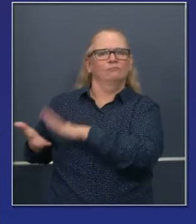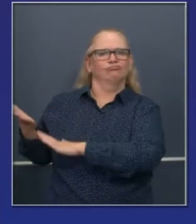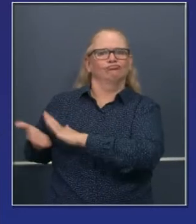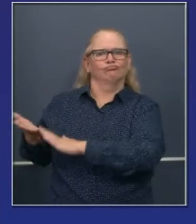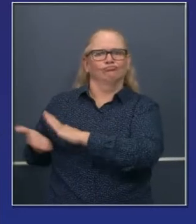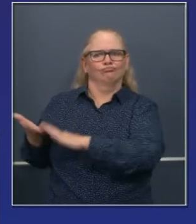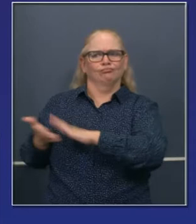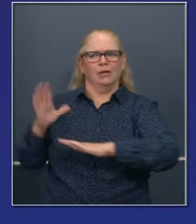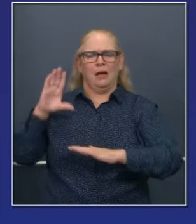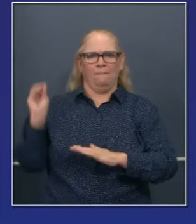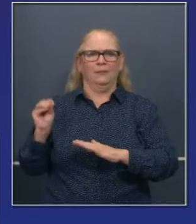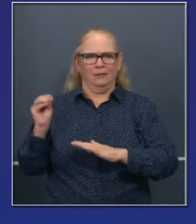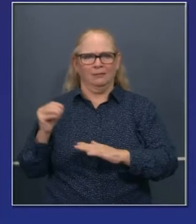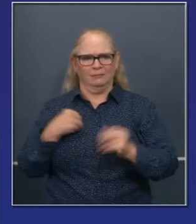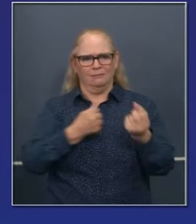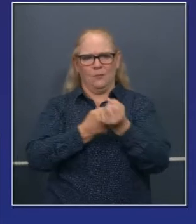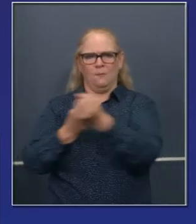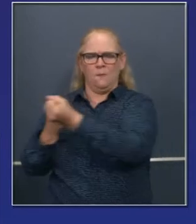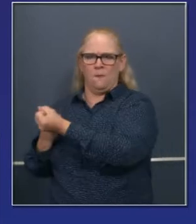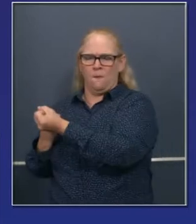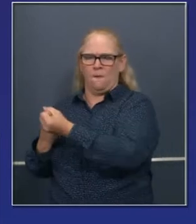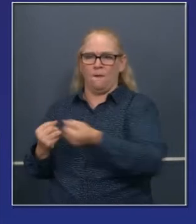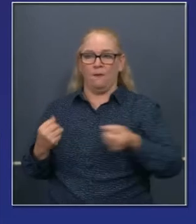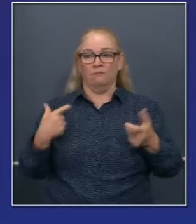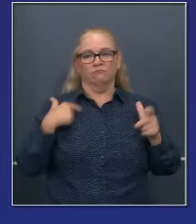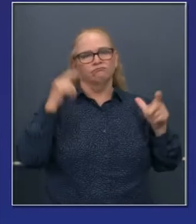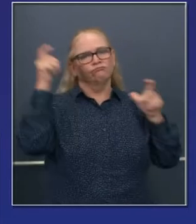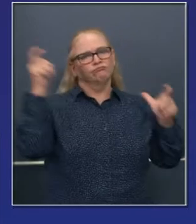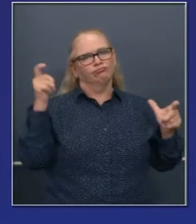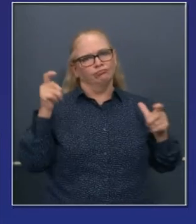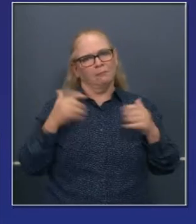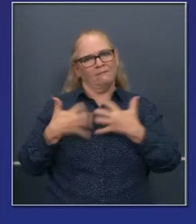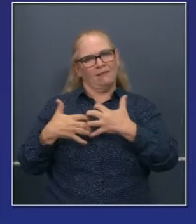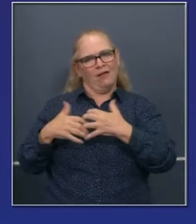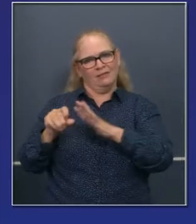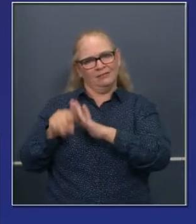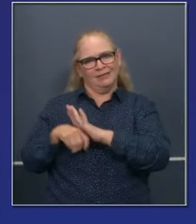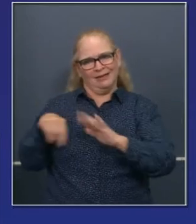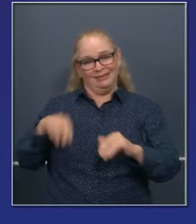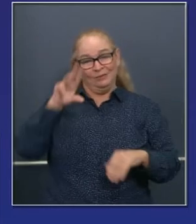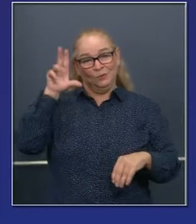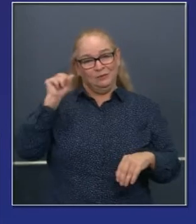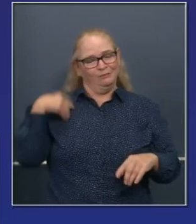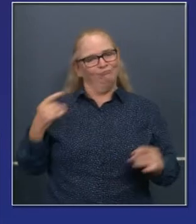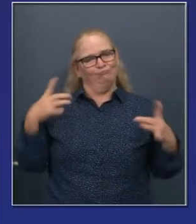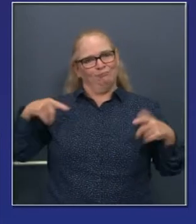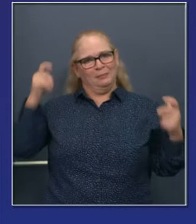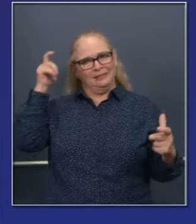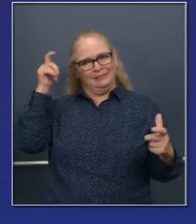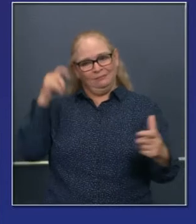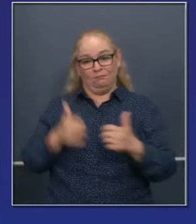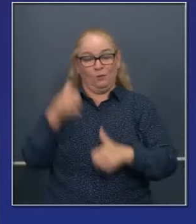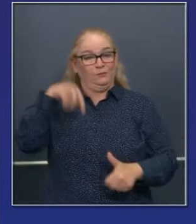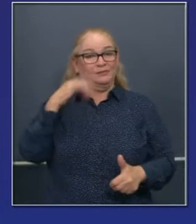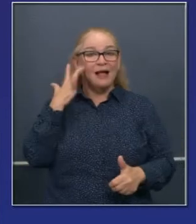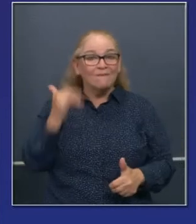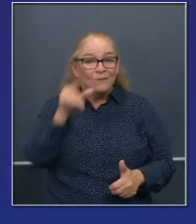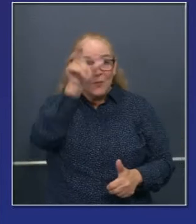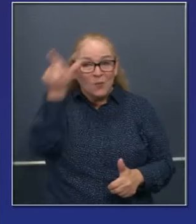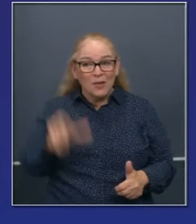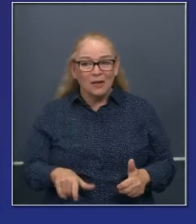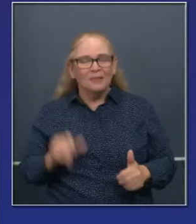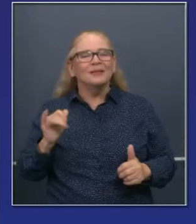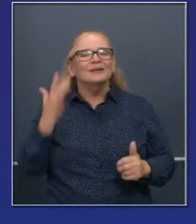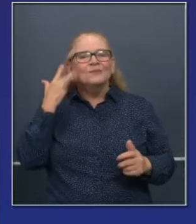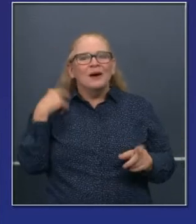estado de California. De hecho, todavía somos el estado más grande en manufactura en los Estados Unidos. La manufactura recibe tanta